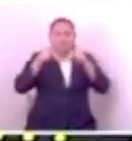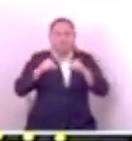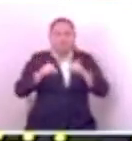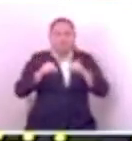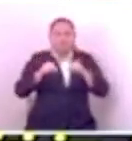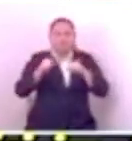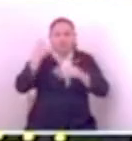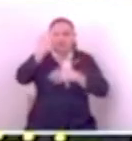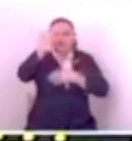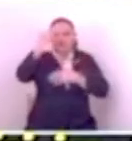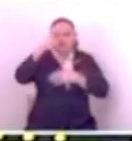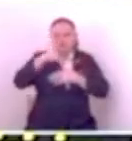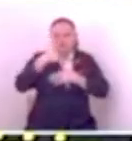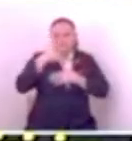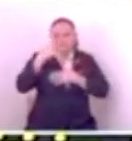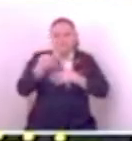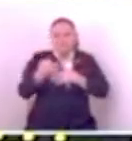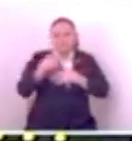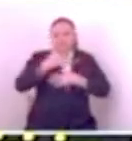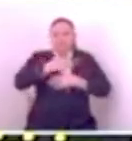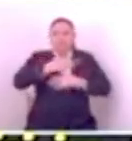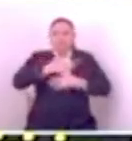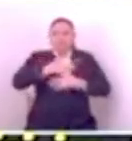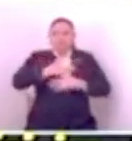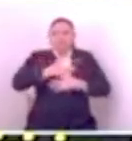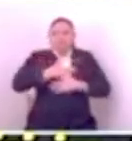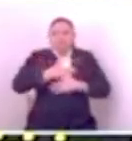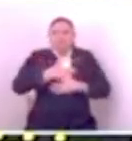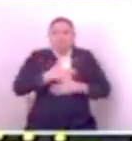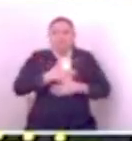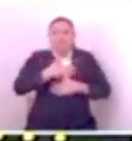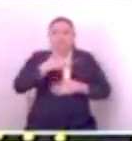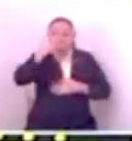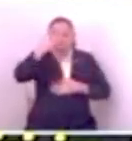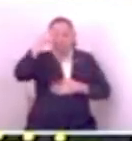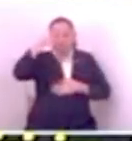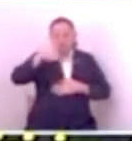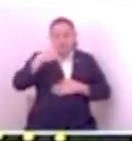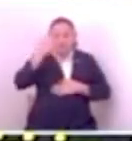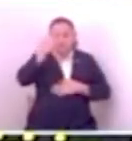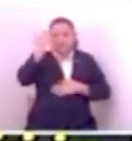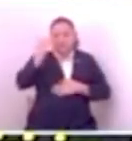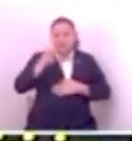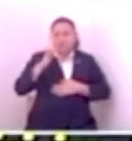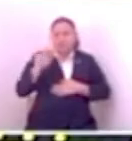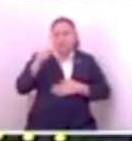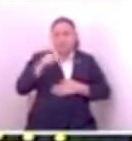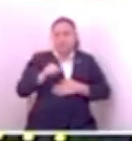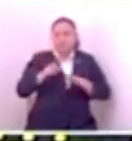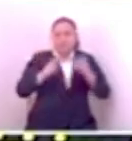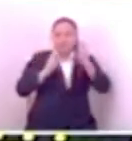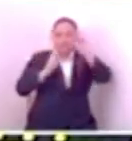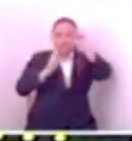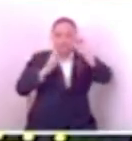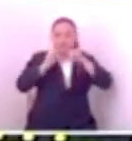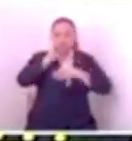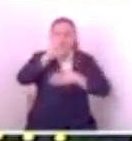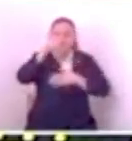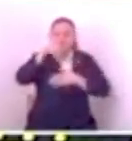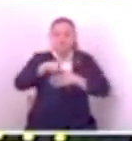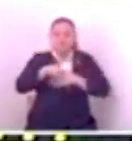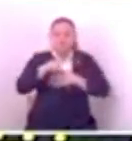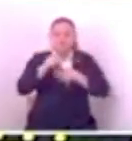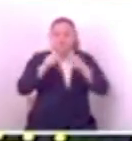¿verdad? Miren, él puede decir, misa, diga lo que diga, desde mi punto de vista está prohibidísimo olvidar toda la